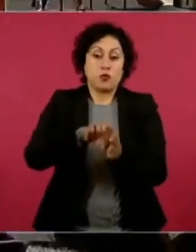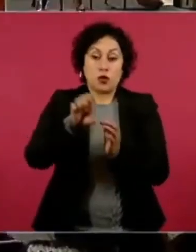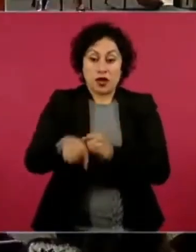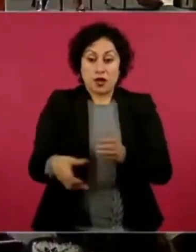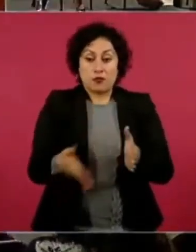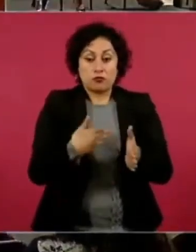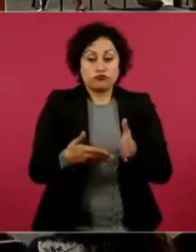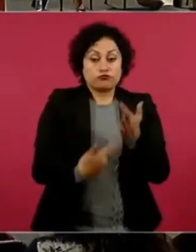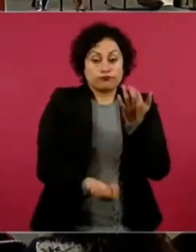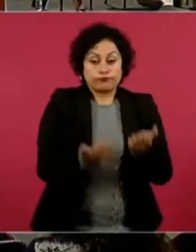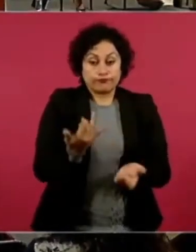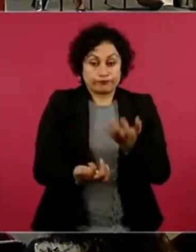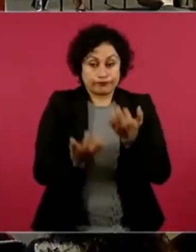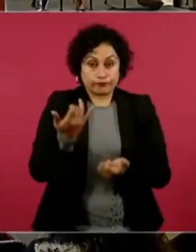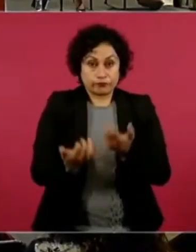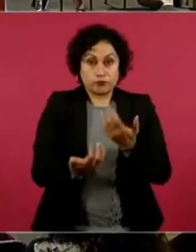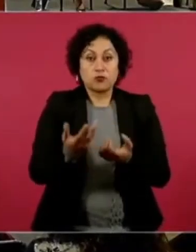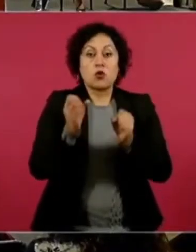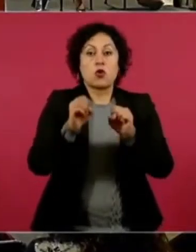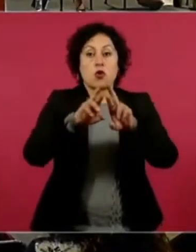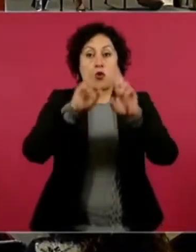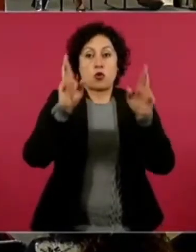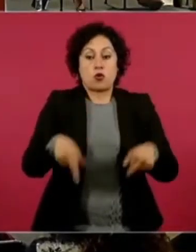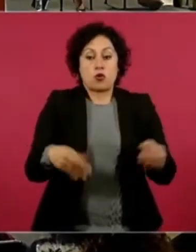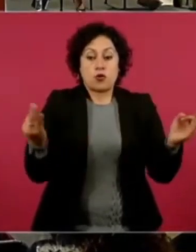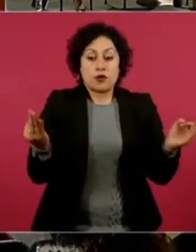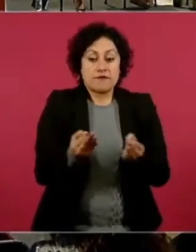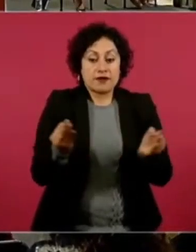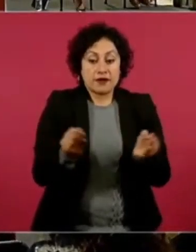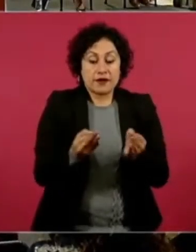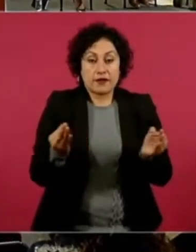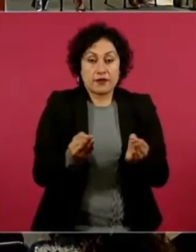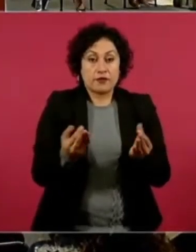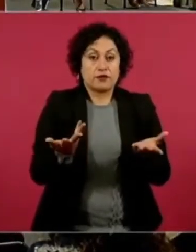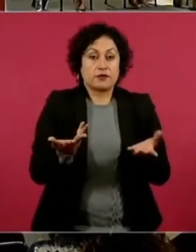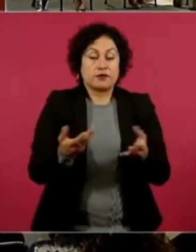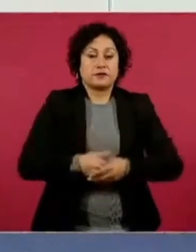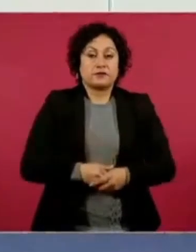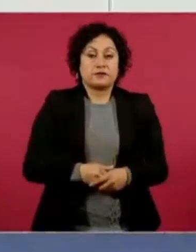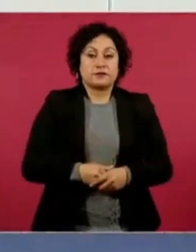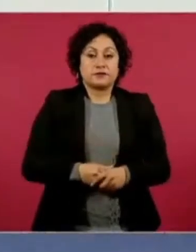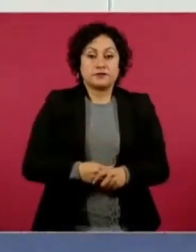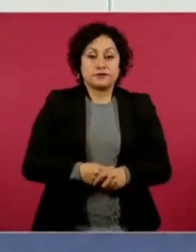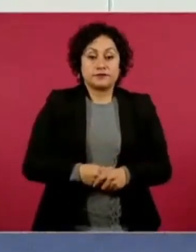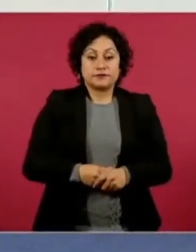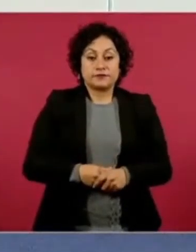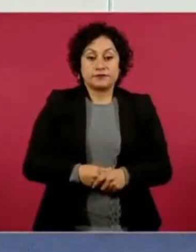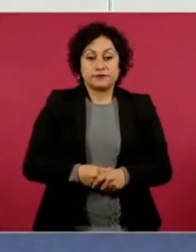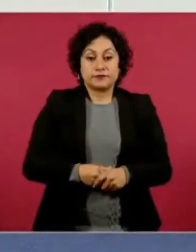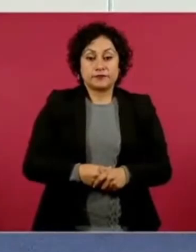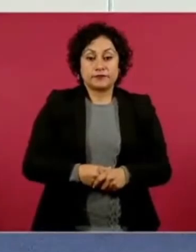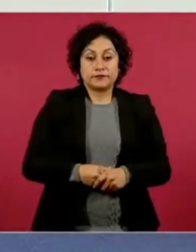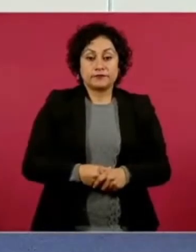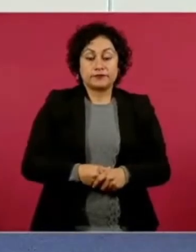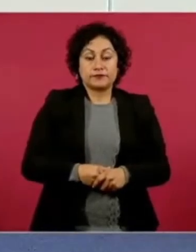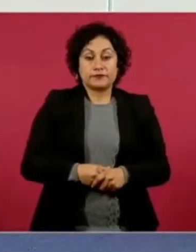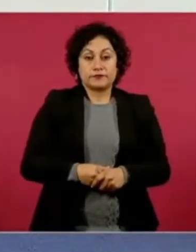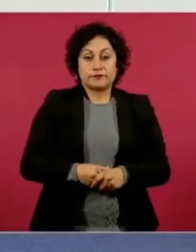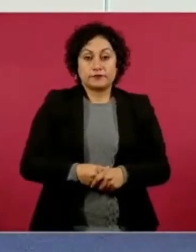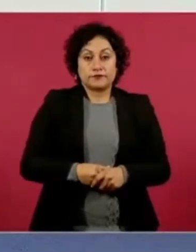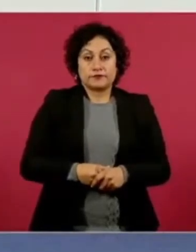refrigeradores, todos los